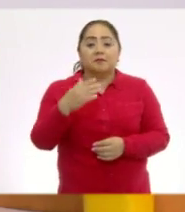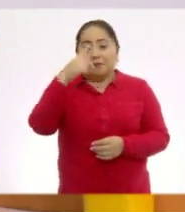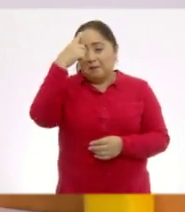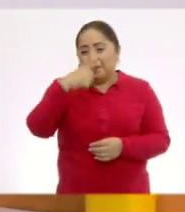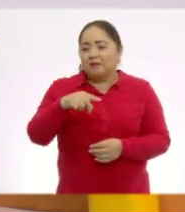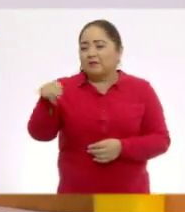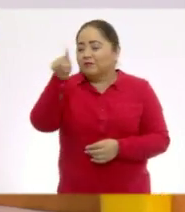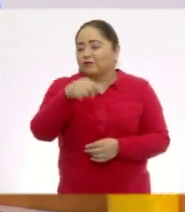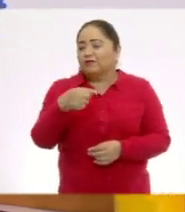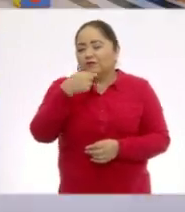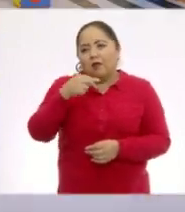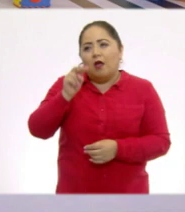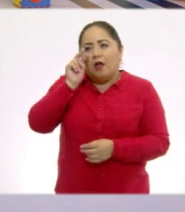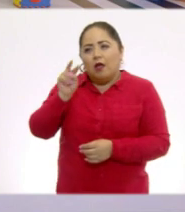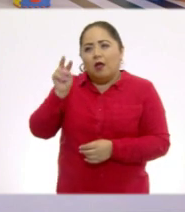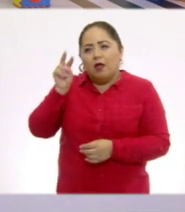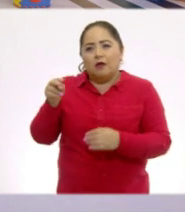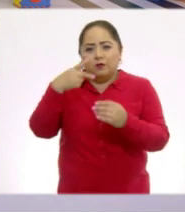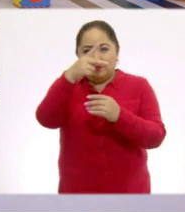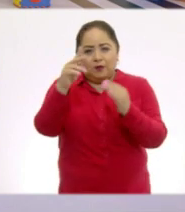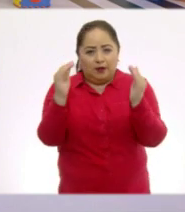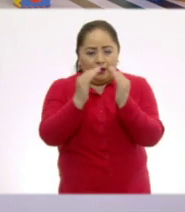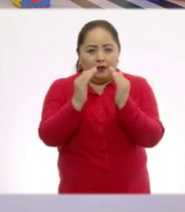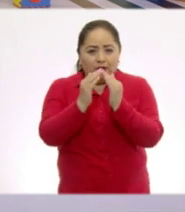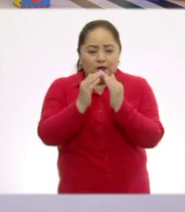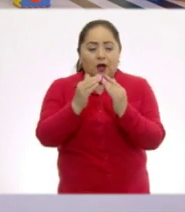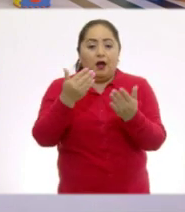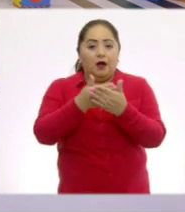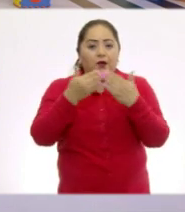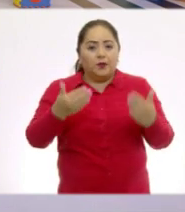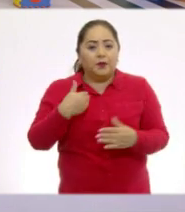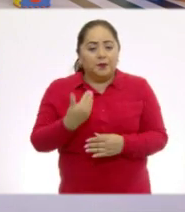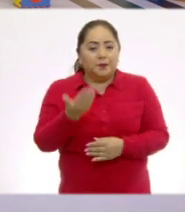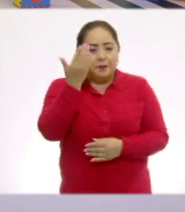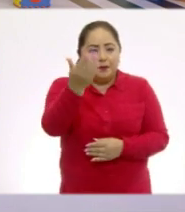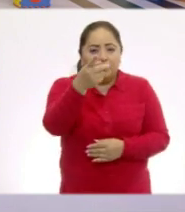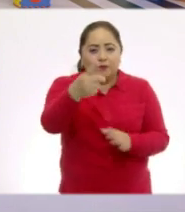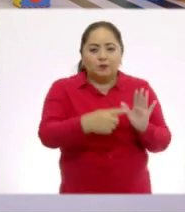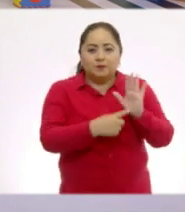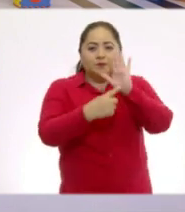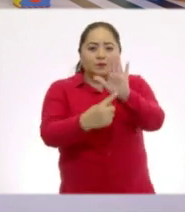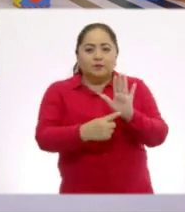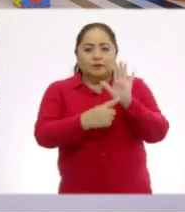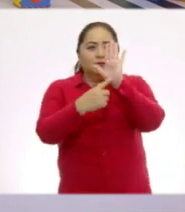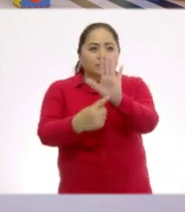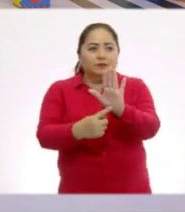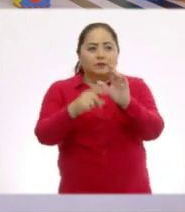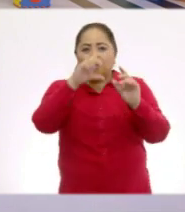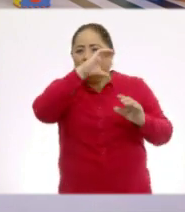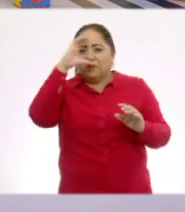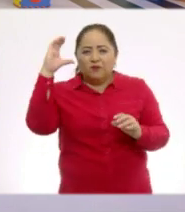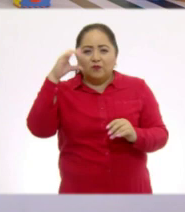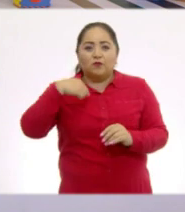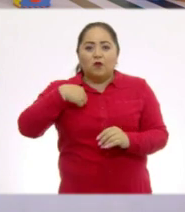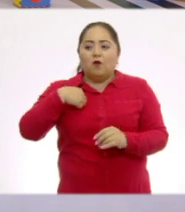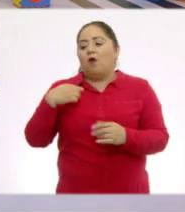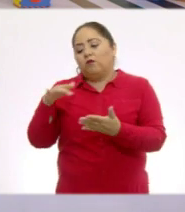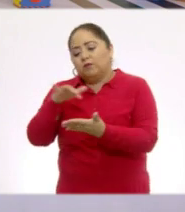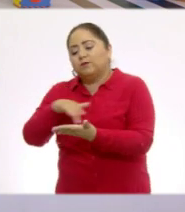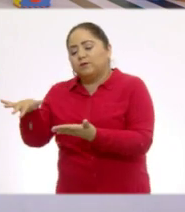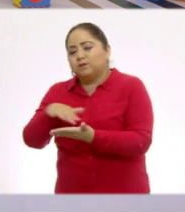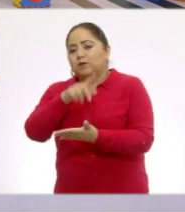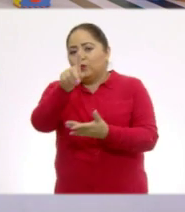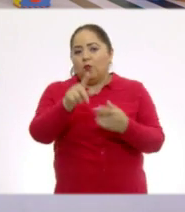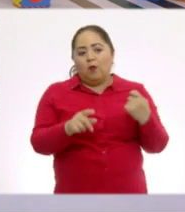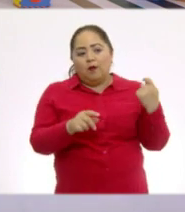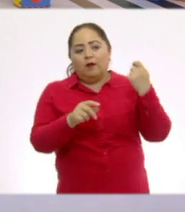para que nuestros niños vayan viendo también allá en casa, te voy a pedir que vayas mostrando estas imágenes conforme yo voy leyendo